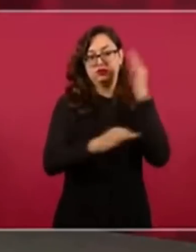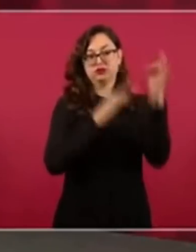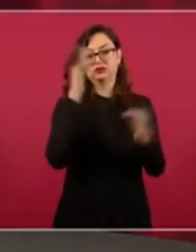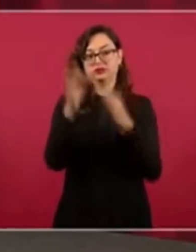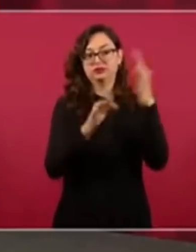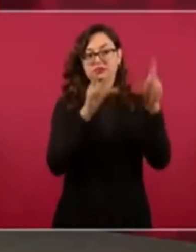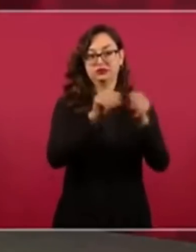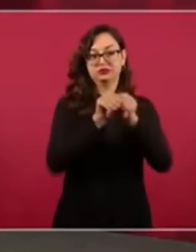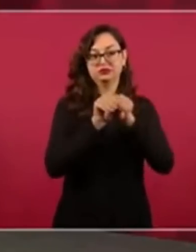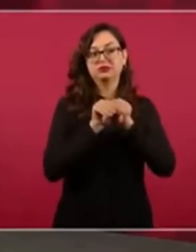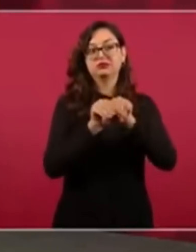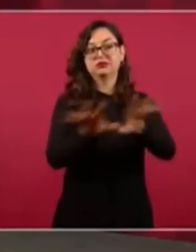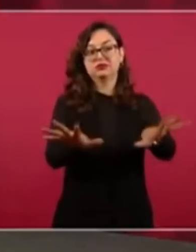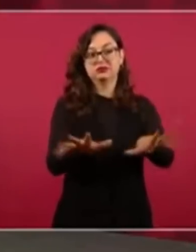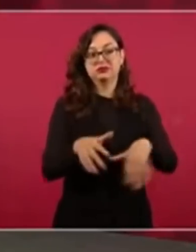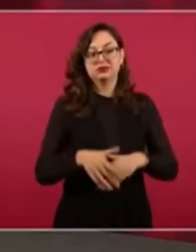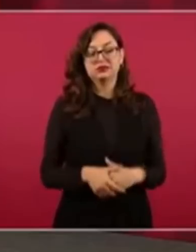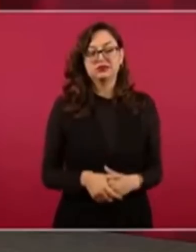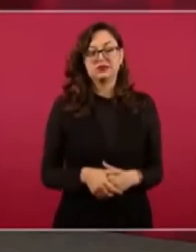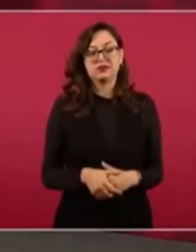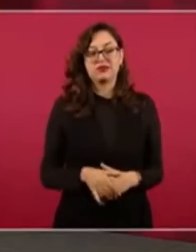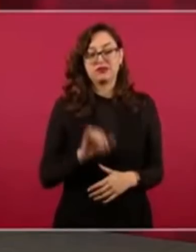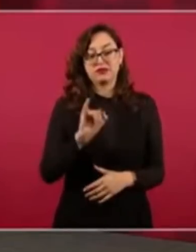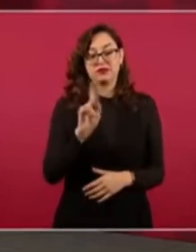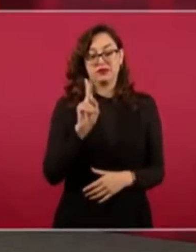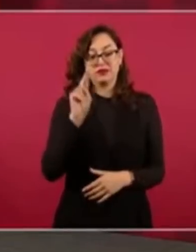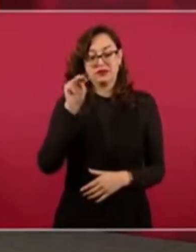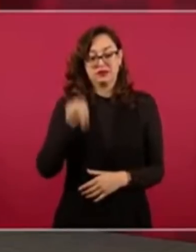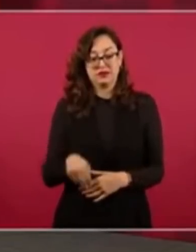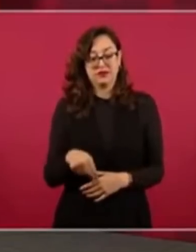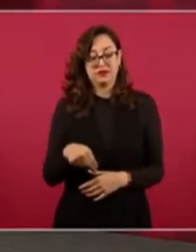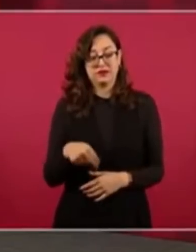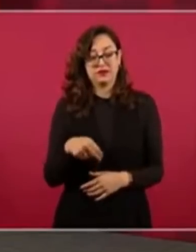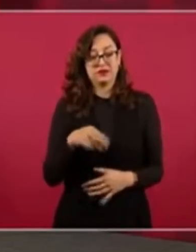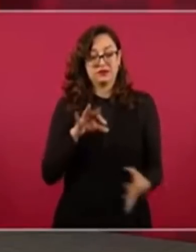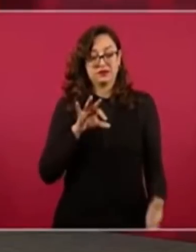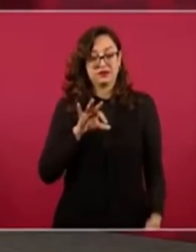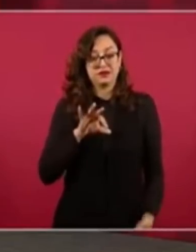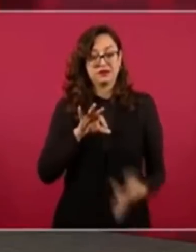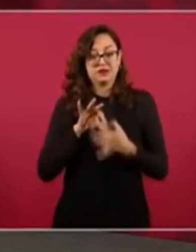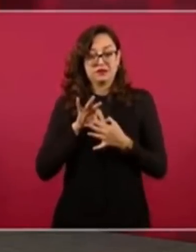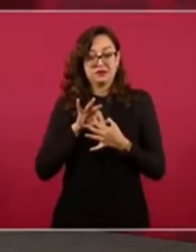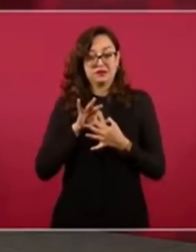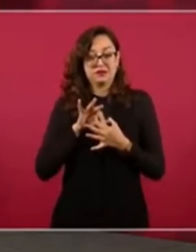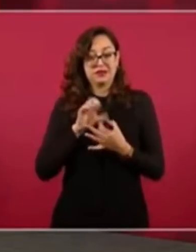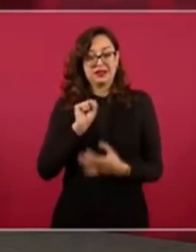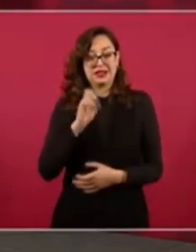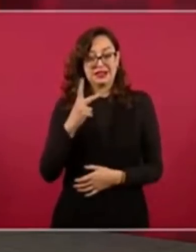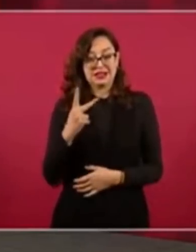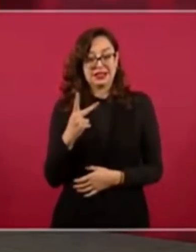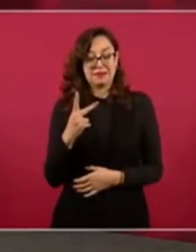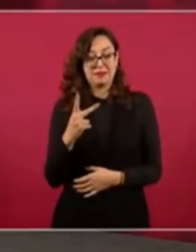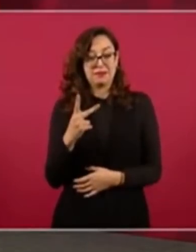administración pública el Politécnico depende de la SEP.